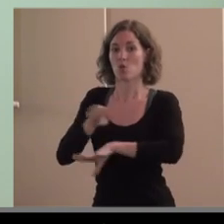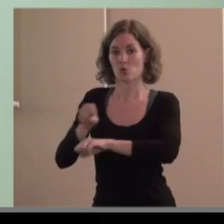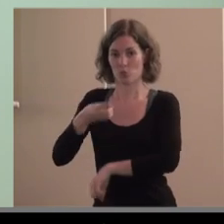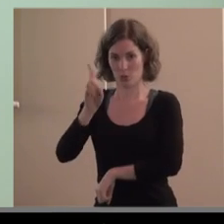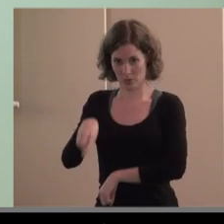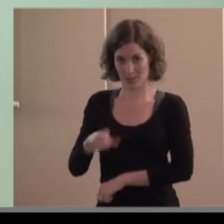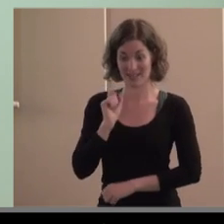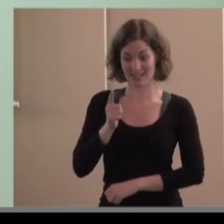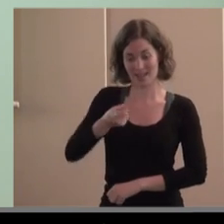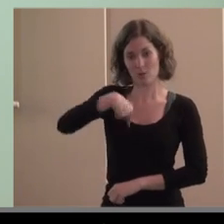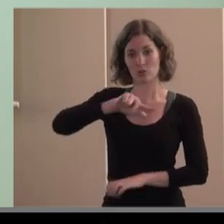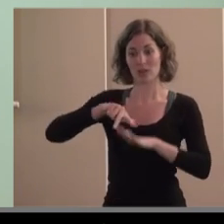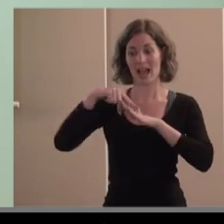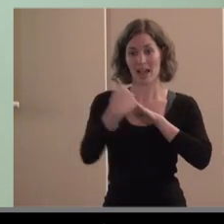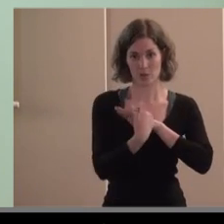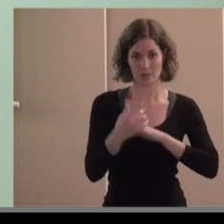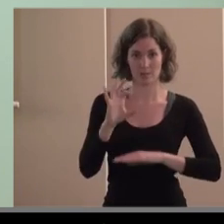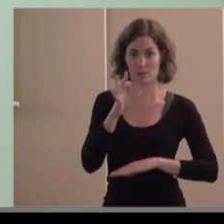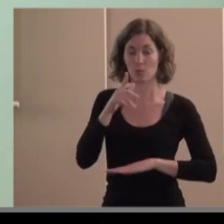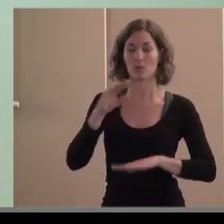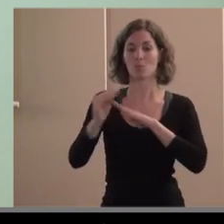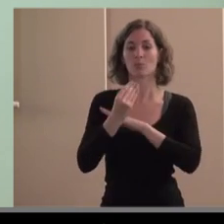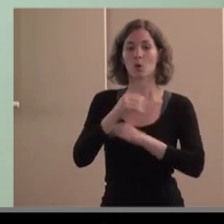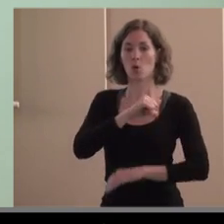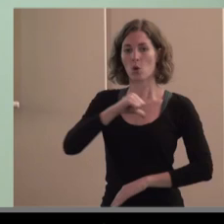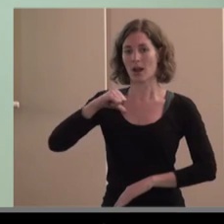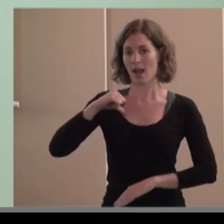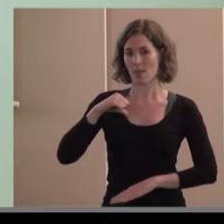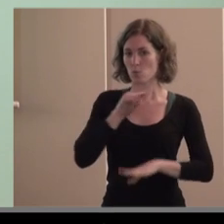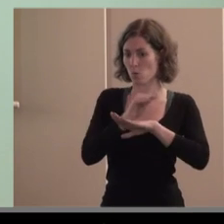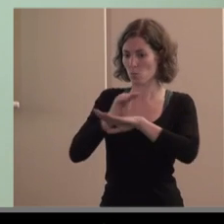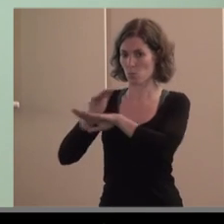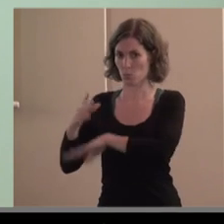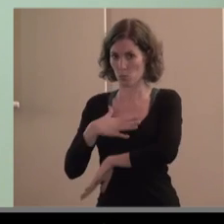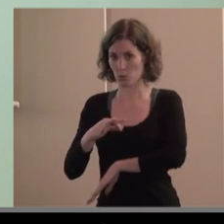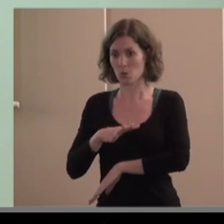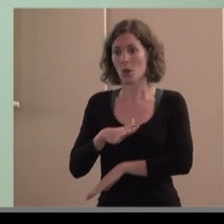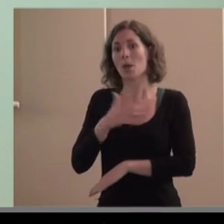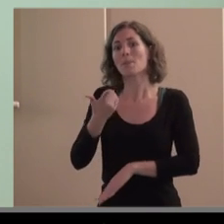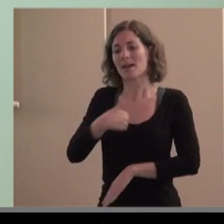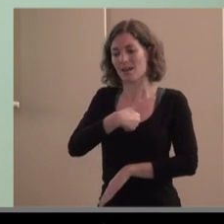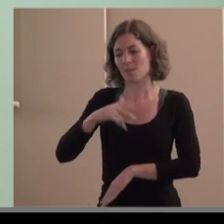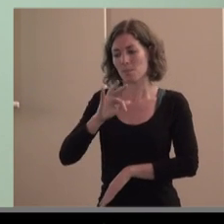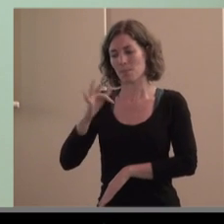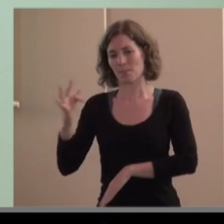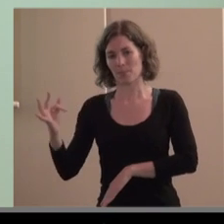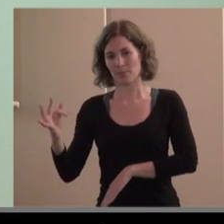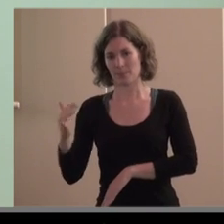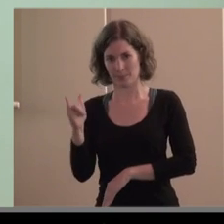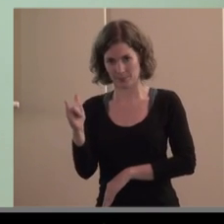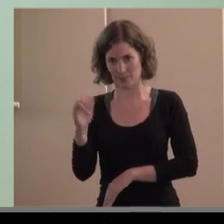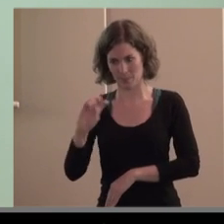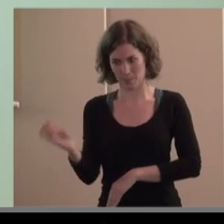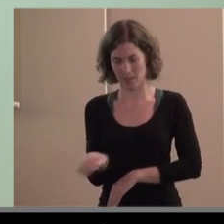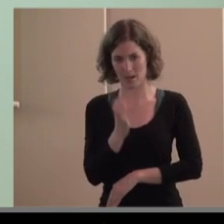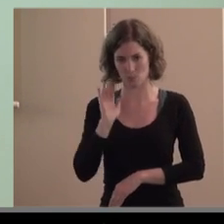financiación es propia y después somos algo más con lo cual esto nos abre el campo para ver otras cosas entonces bueno